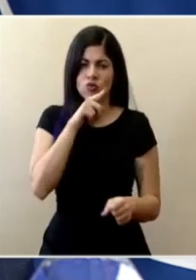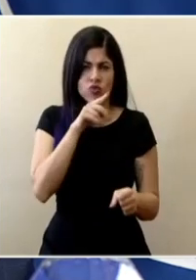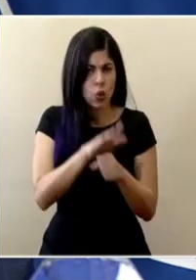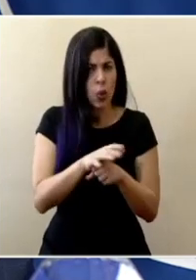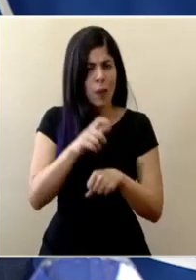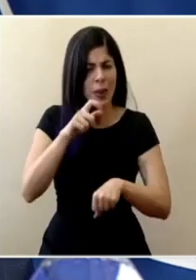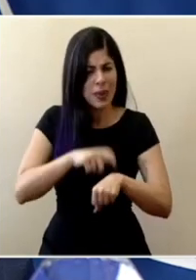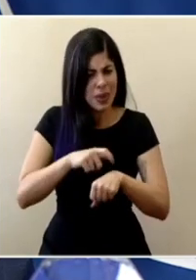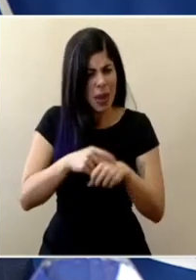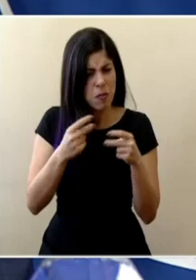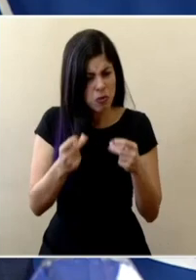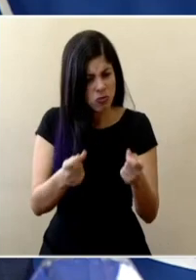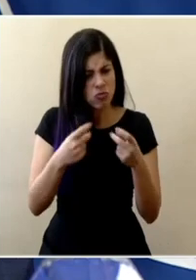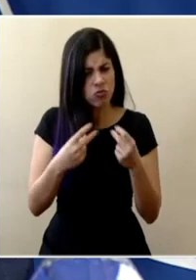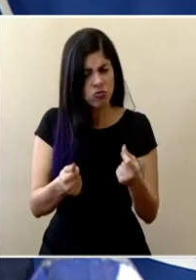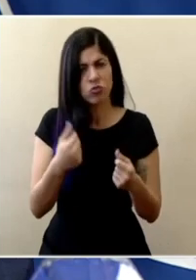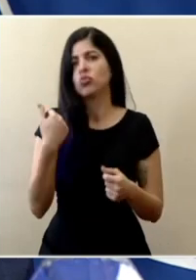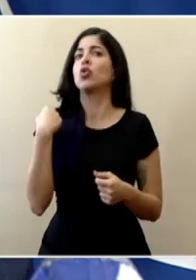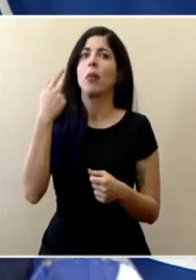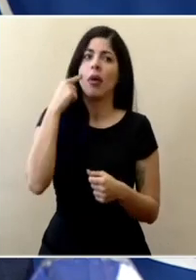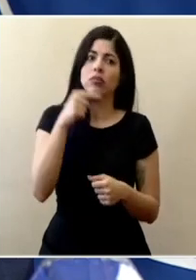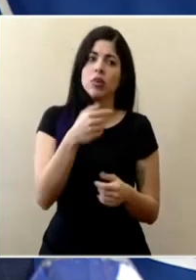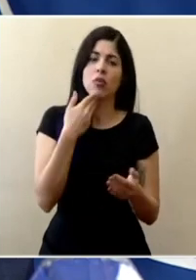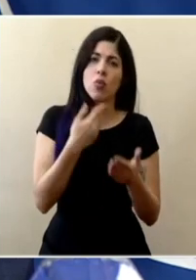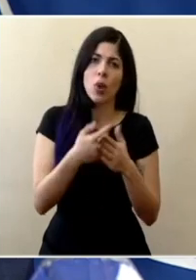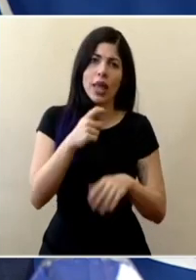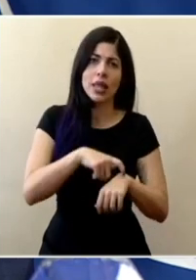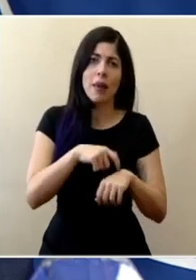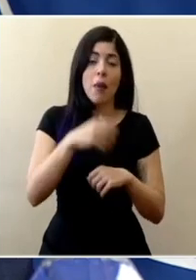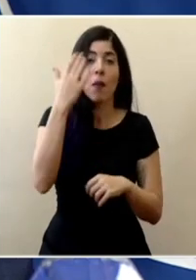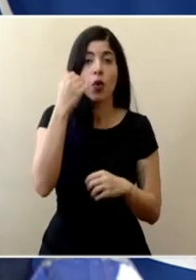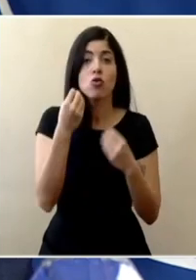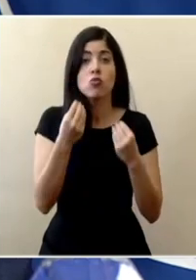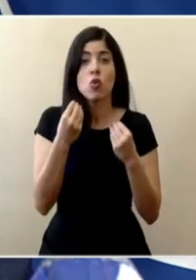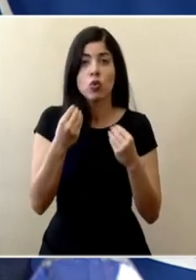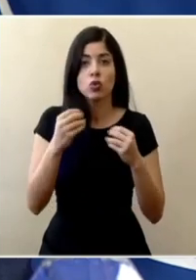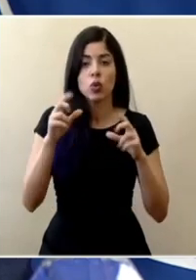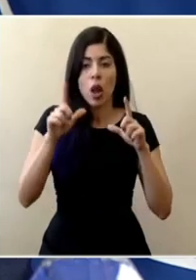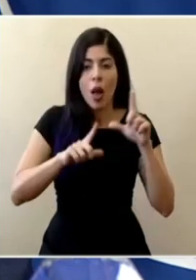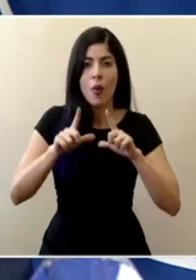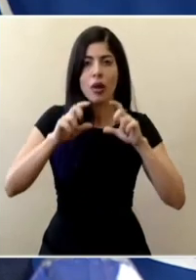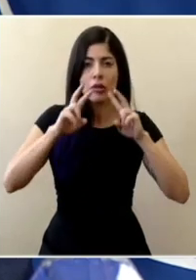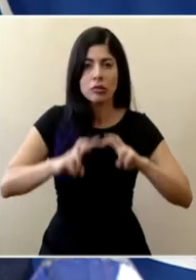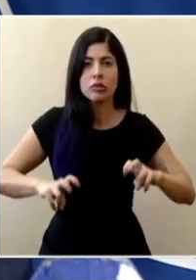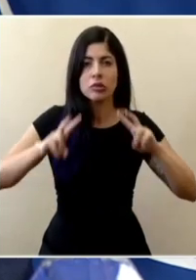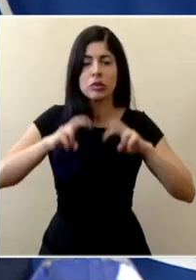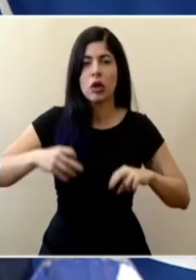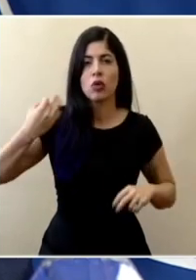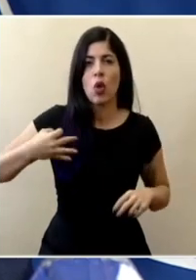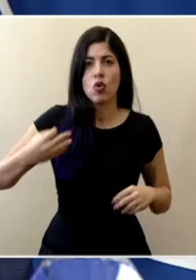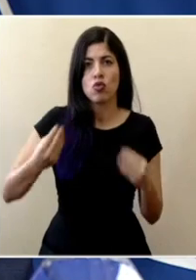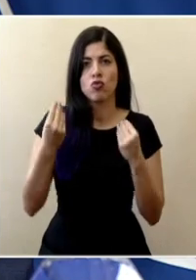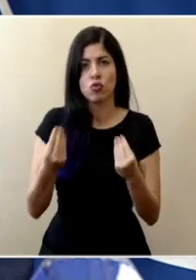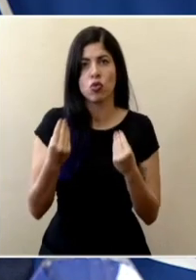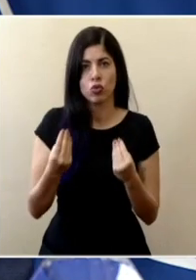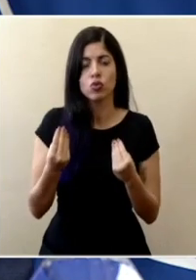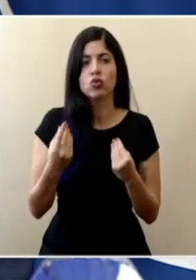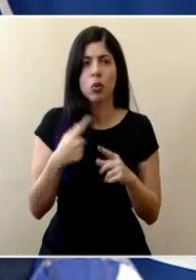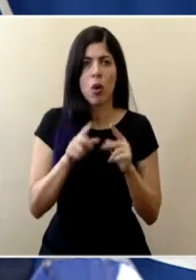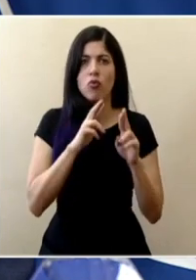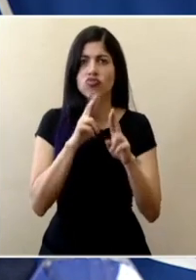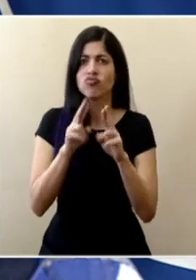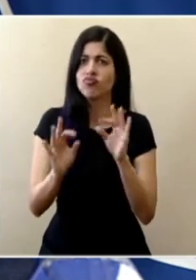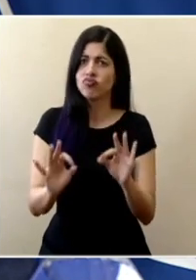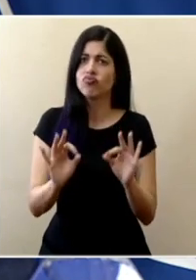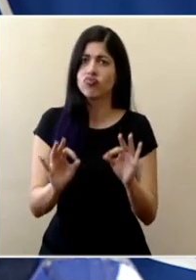tiempo que consideramos que es bien porque son en realidad muchas muestras que se están analizando día con día y pues obviamente